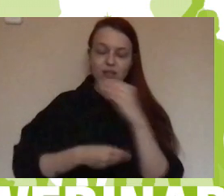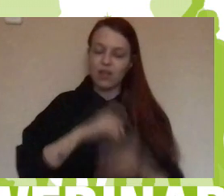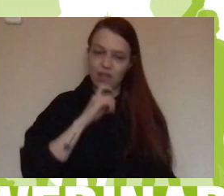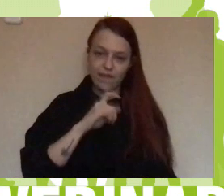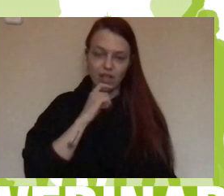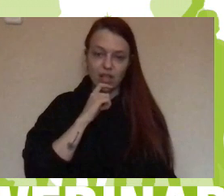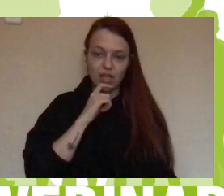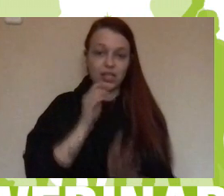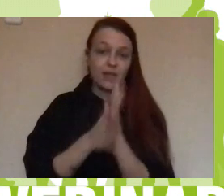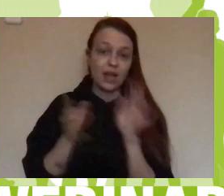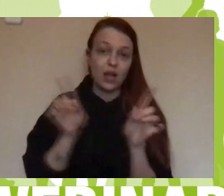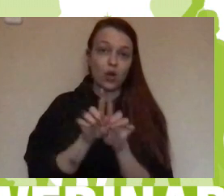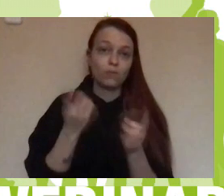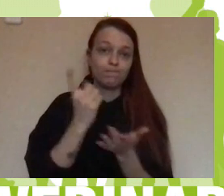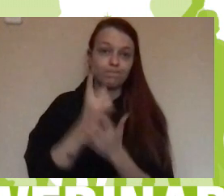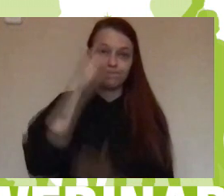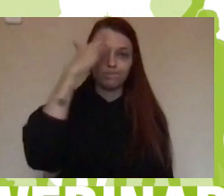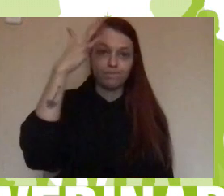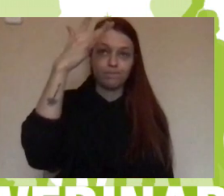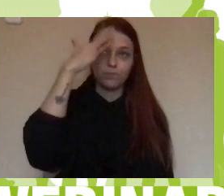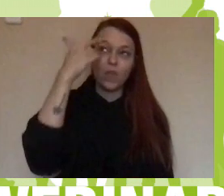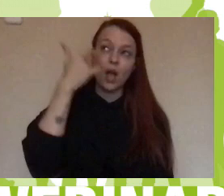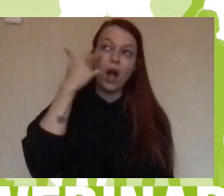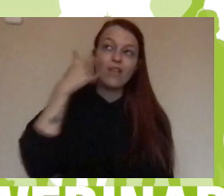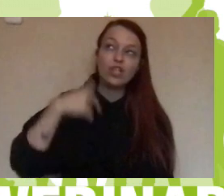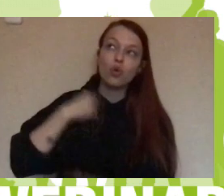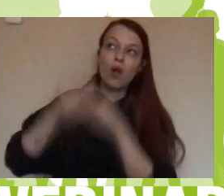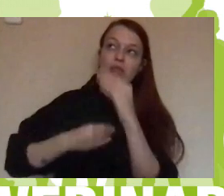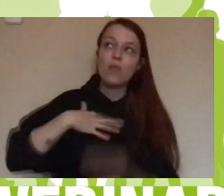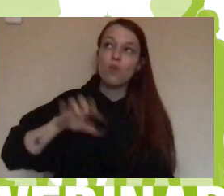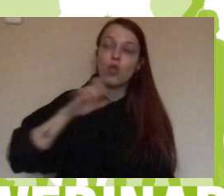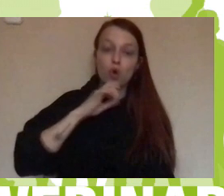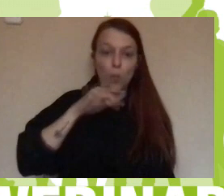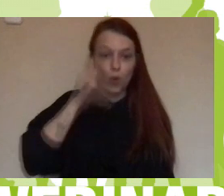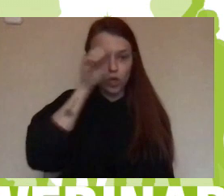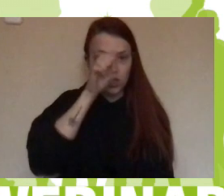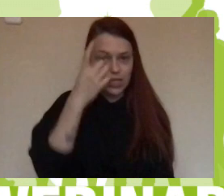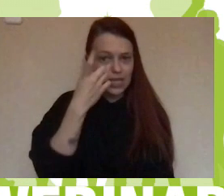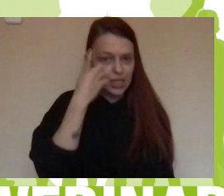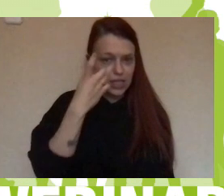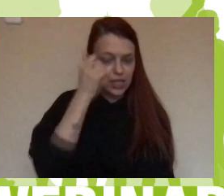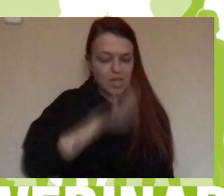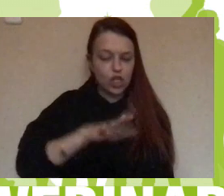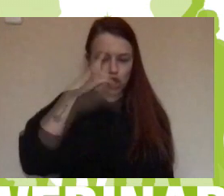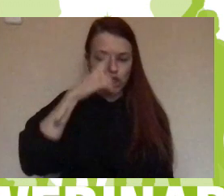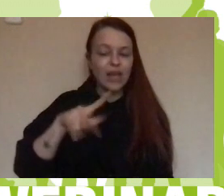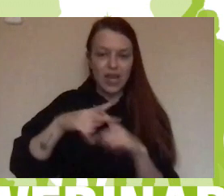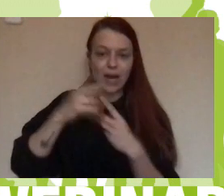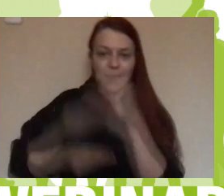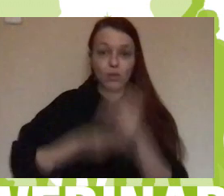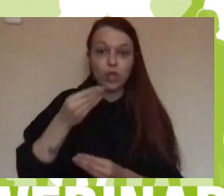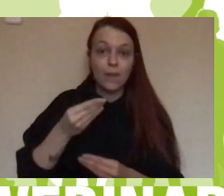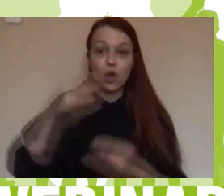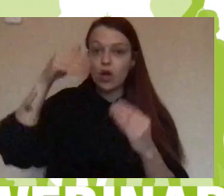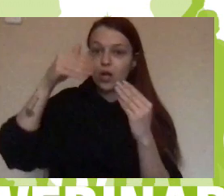volver a empezar a soñar y volver a reinventarnos, porque sí saben manejar los niños las herramientas, pero no las tienen, no disponen de